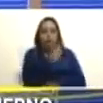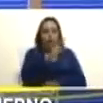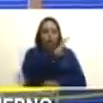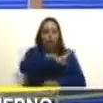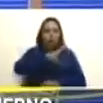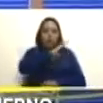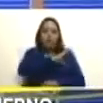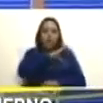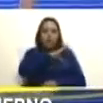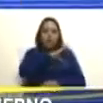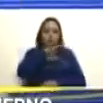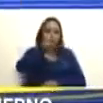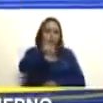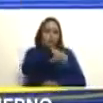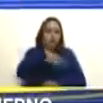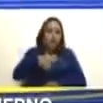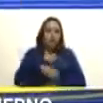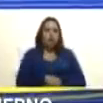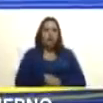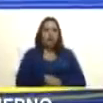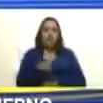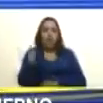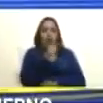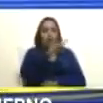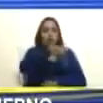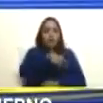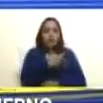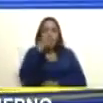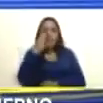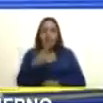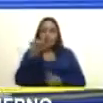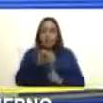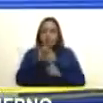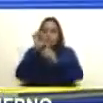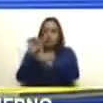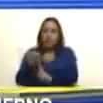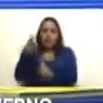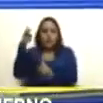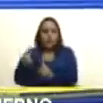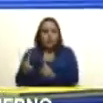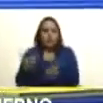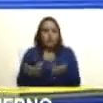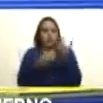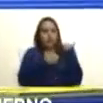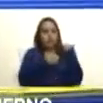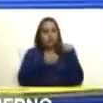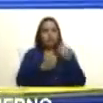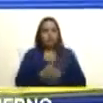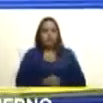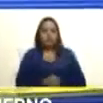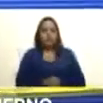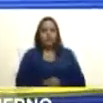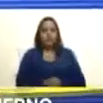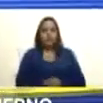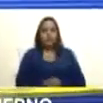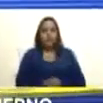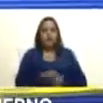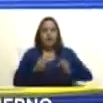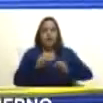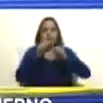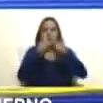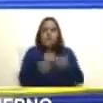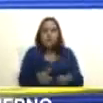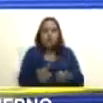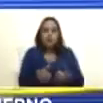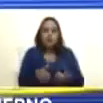cada universidad debe designar su representante para iniciar de inmediato